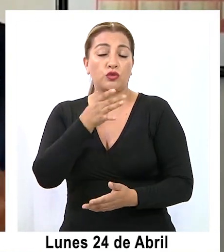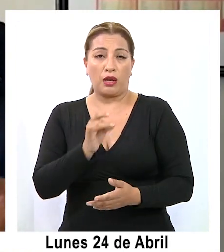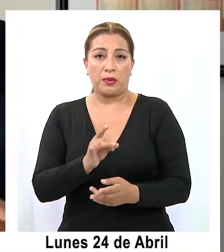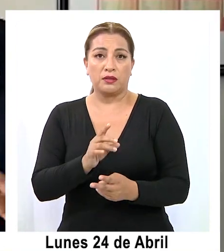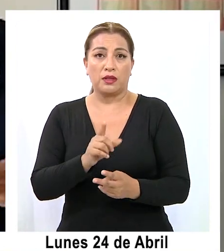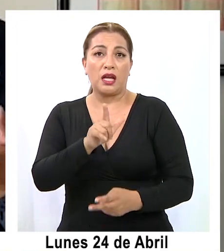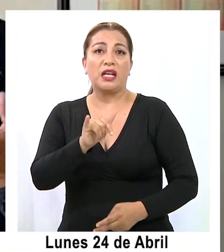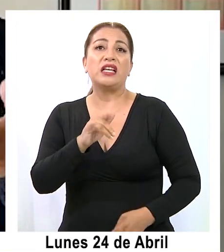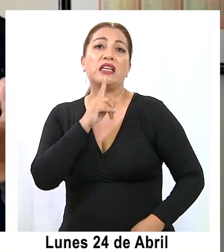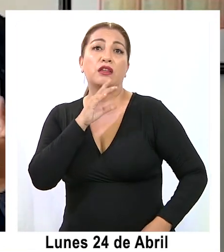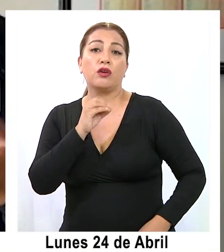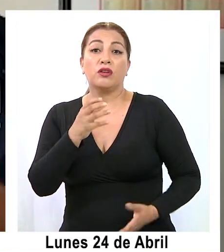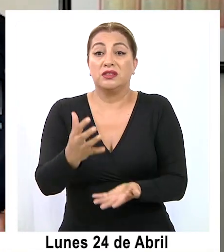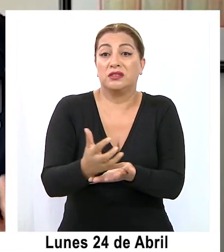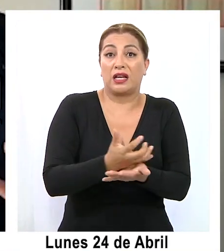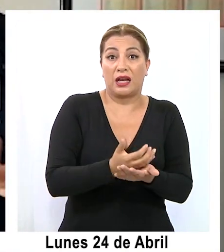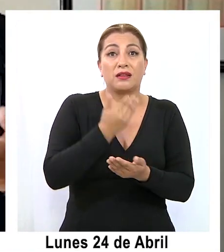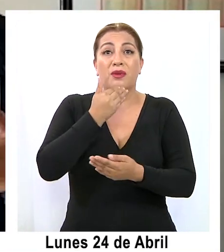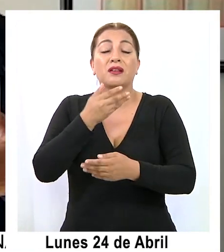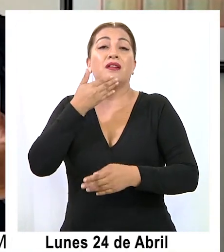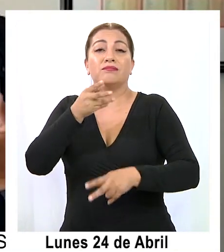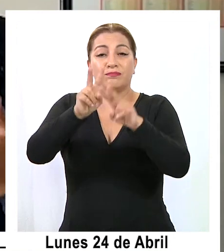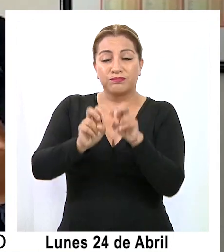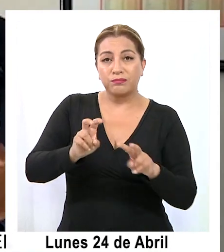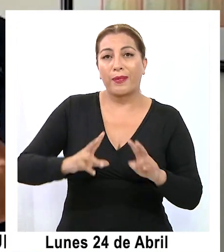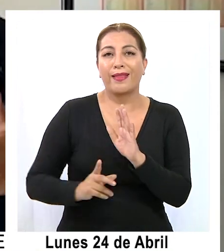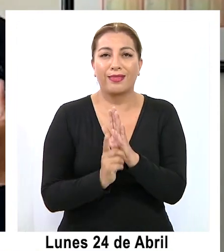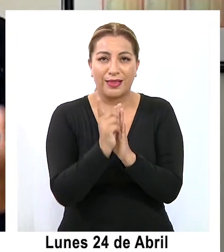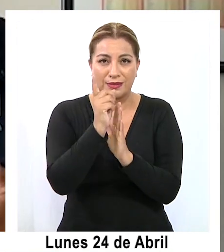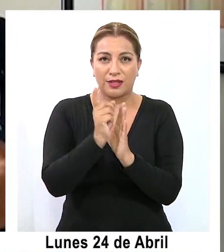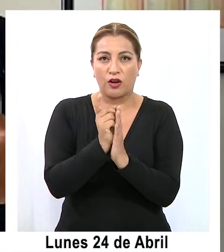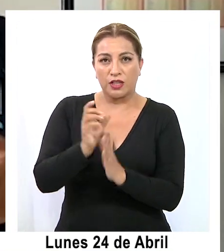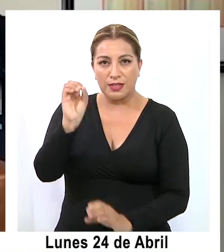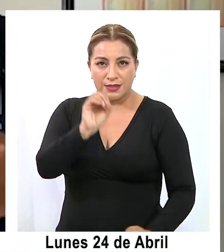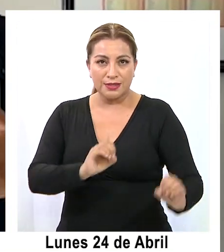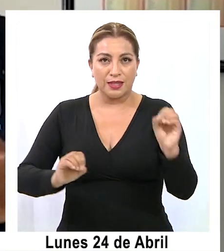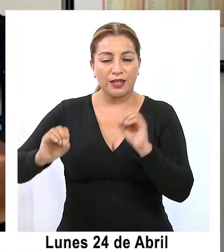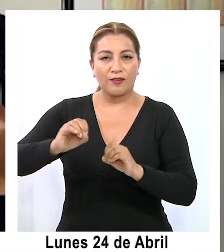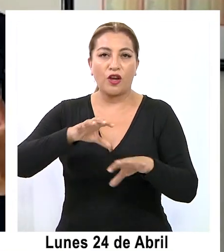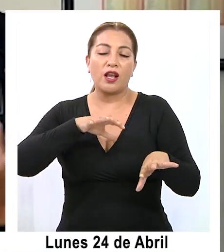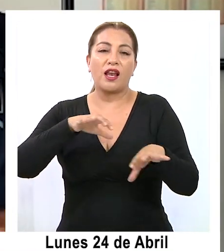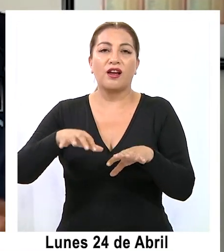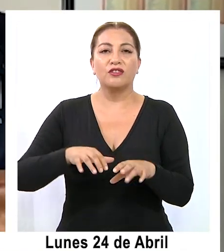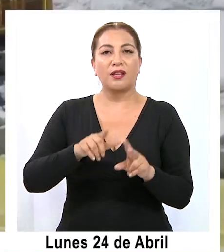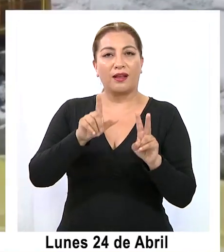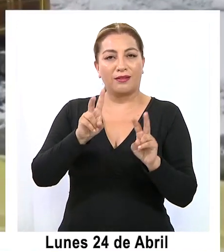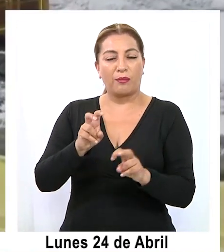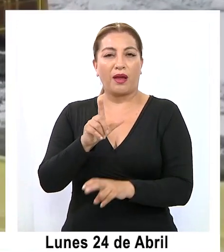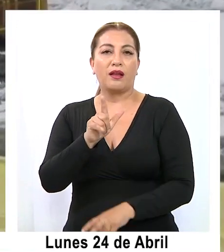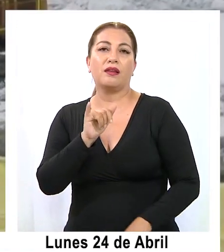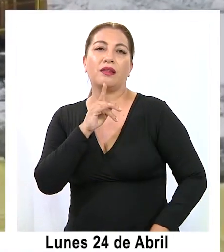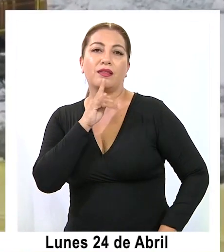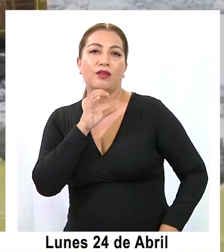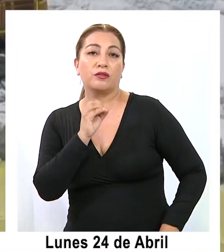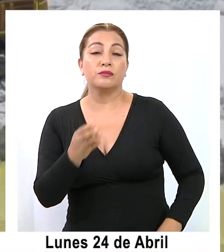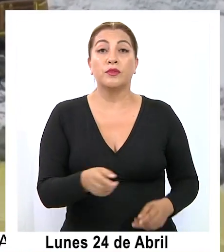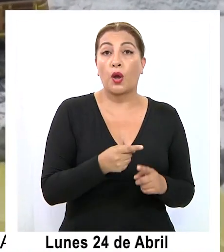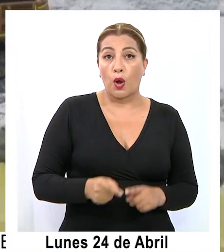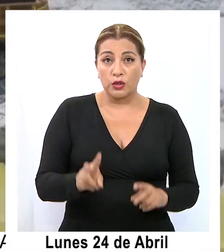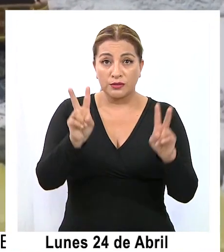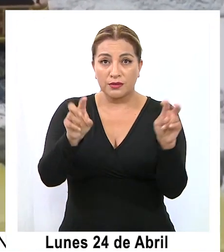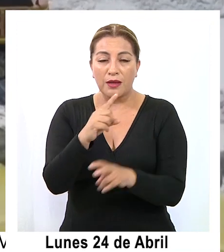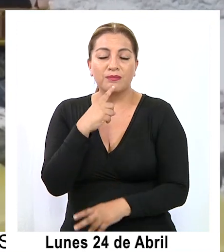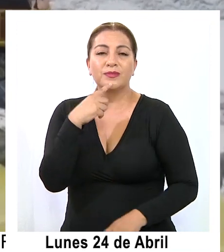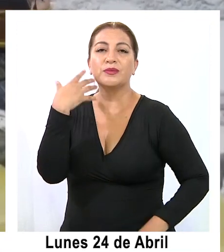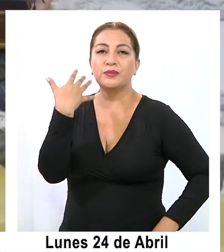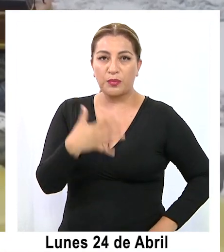explotación, sino también la investigación y el desarrollo científico de productos relacionados con el litio. Otro aspecto